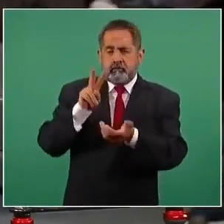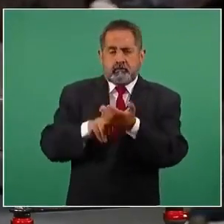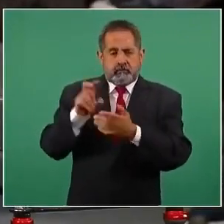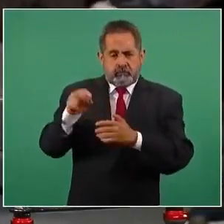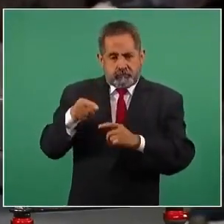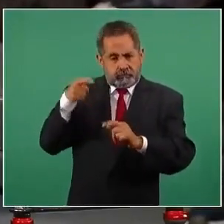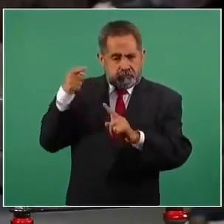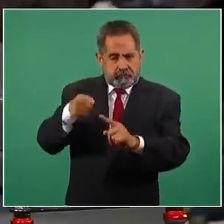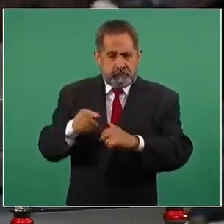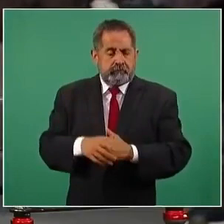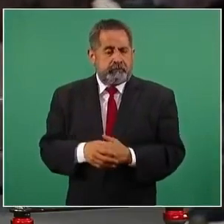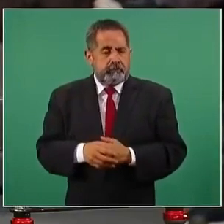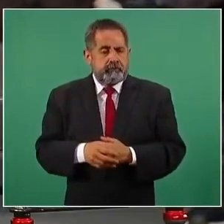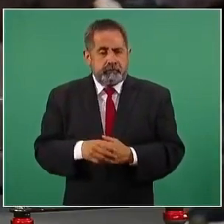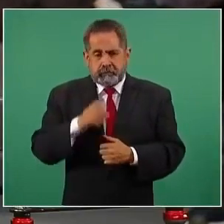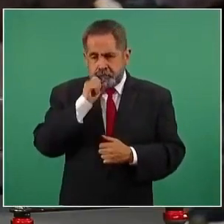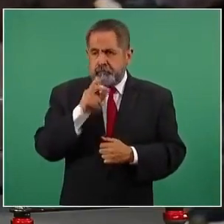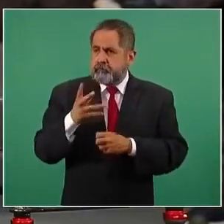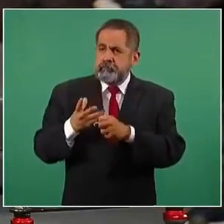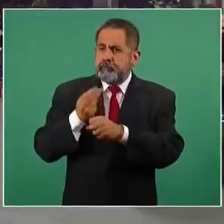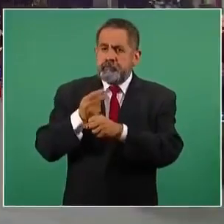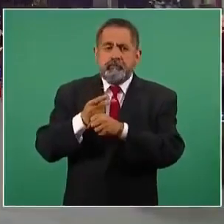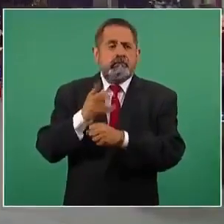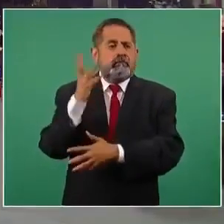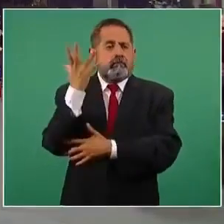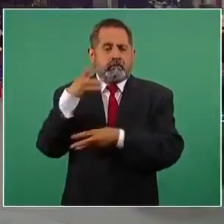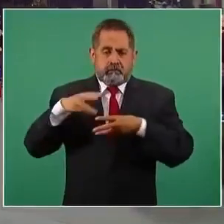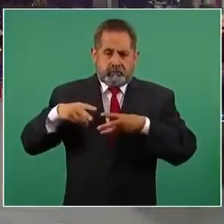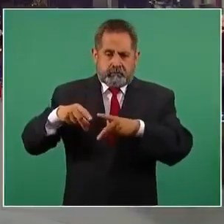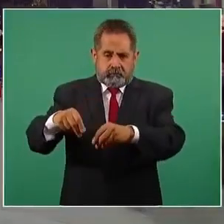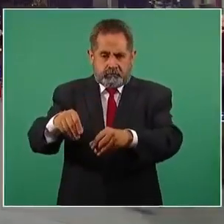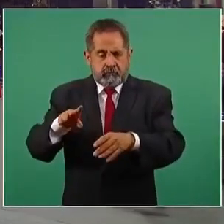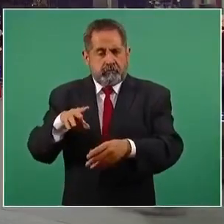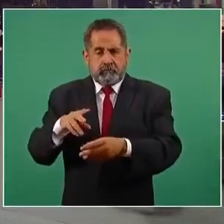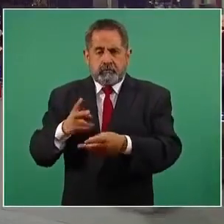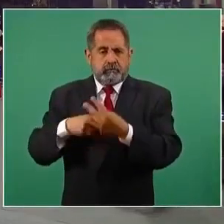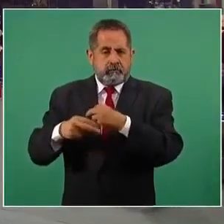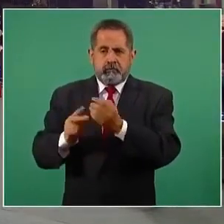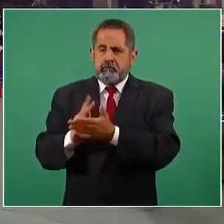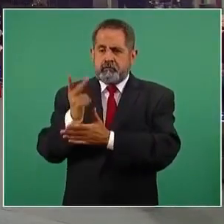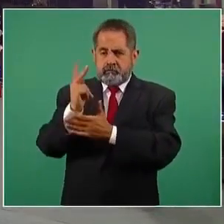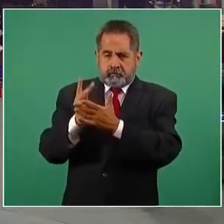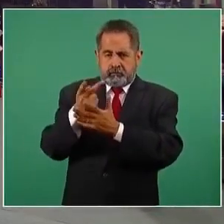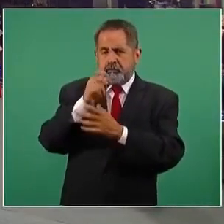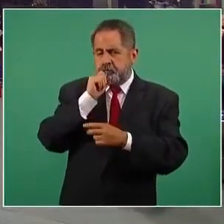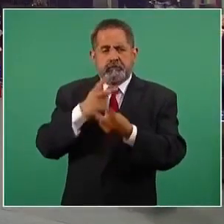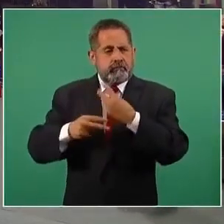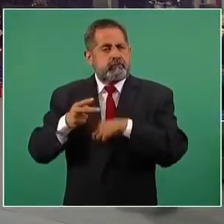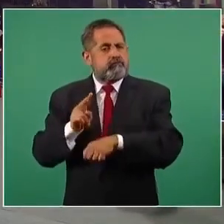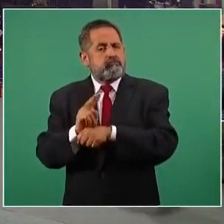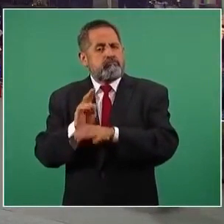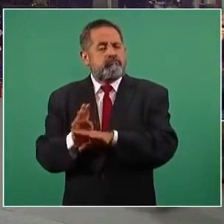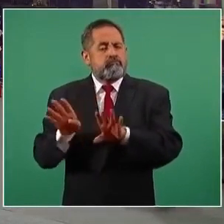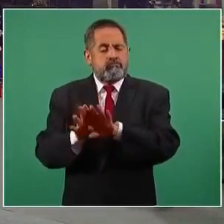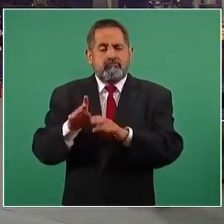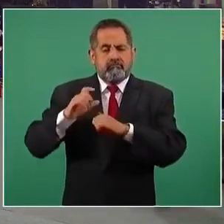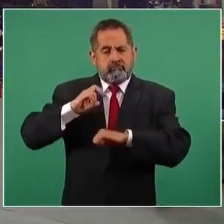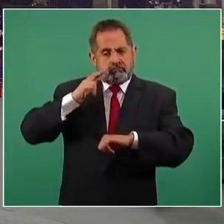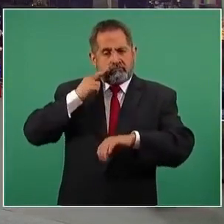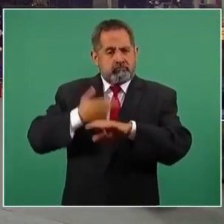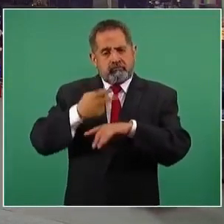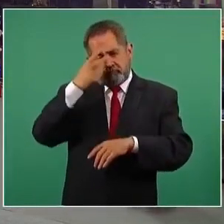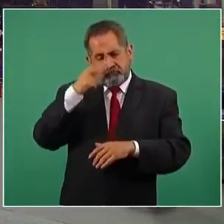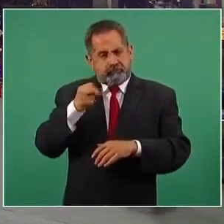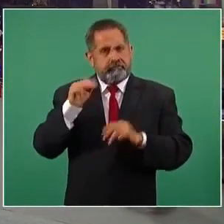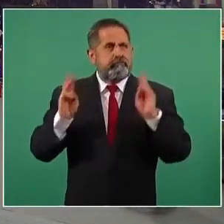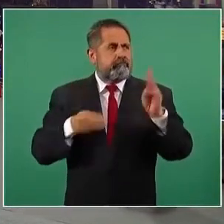presidente. Así como la reforestación es importante, también la clave para aumentar la supervisión de conservación en México y